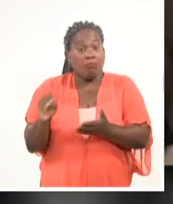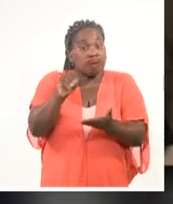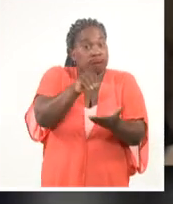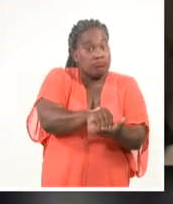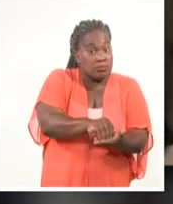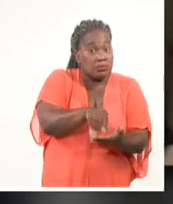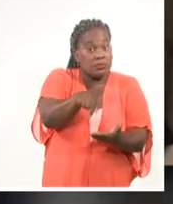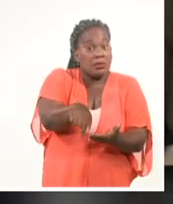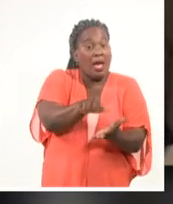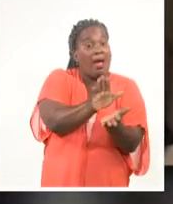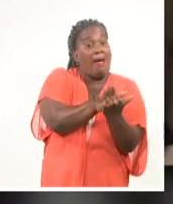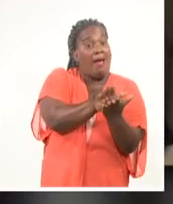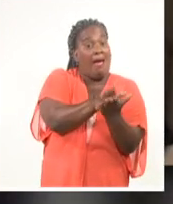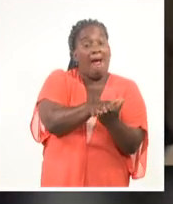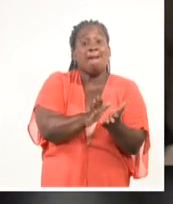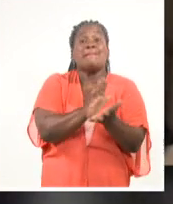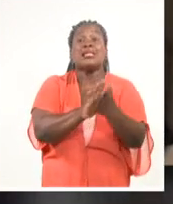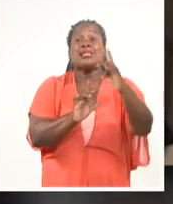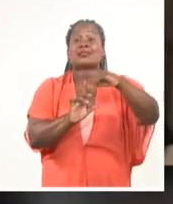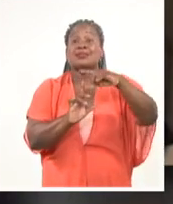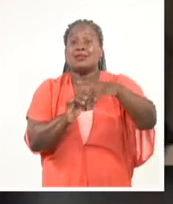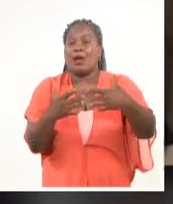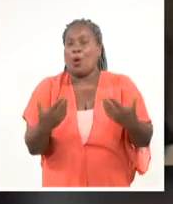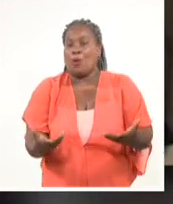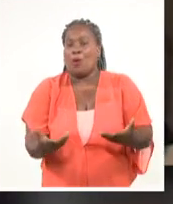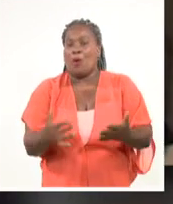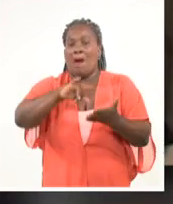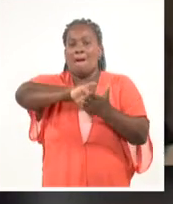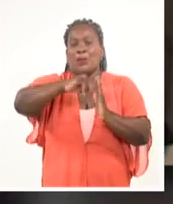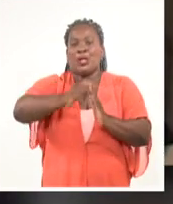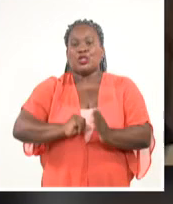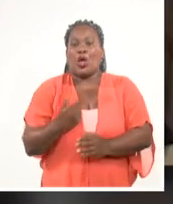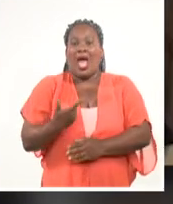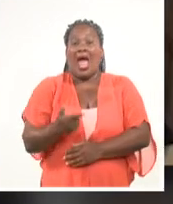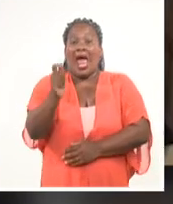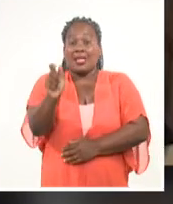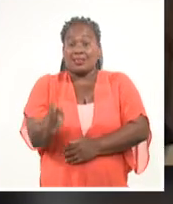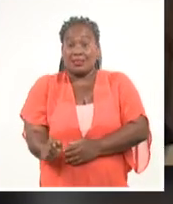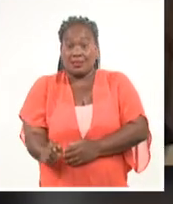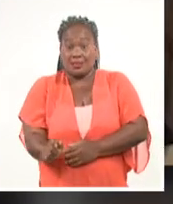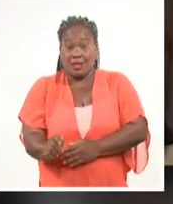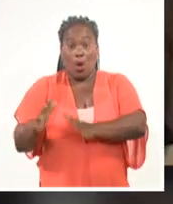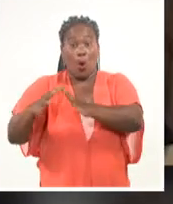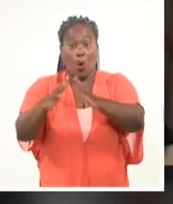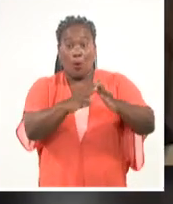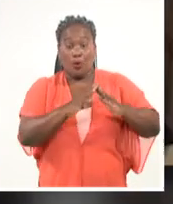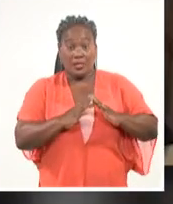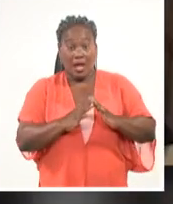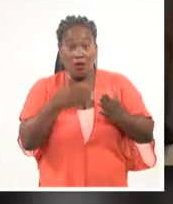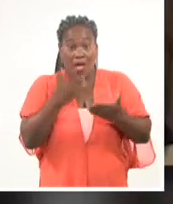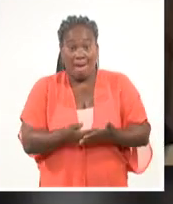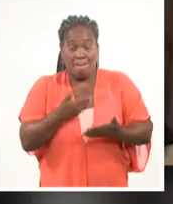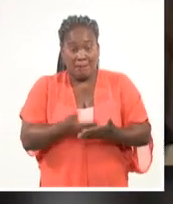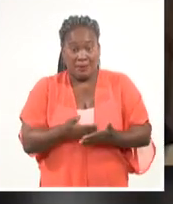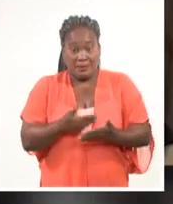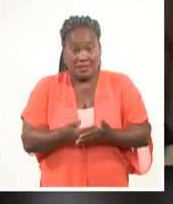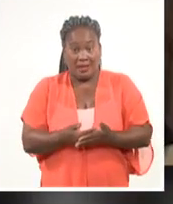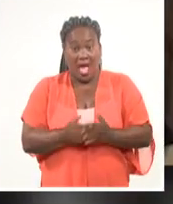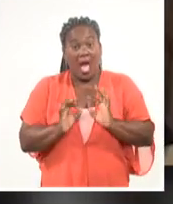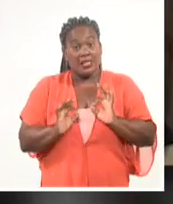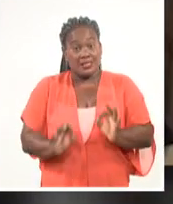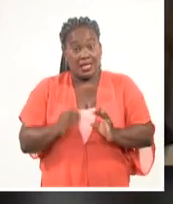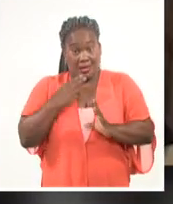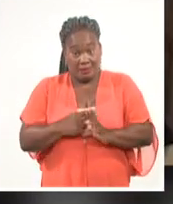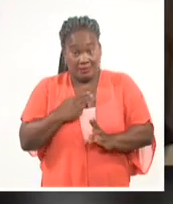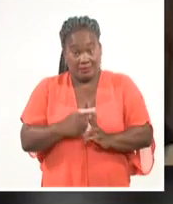Zapata. Este proyecto artístico, comunitario, experimental, porque así fue como se